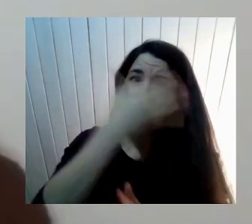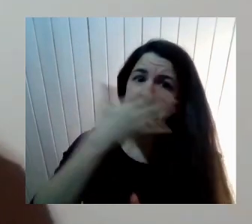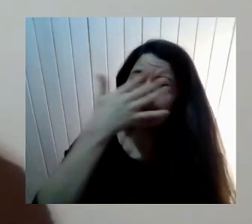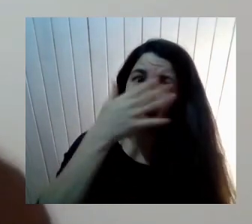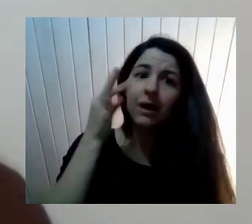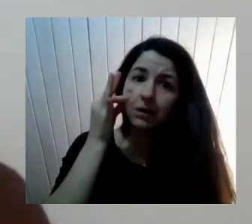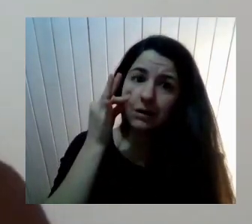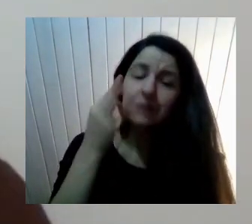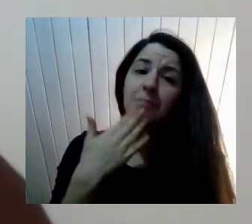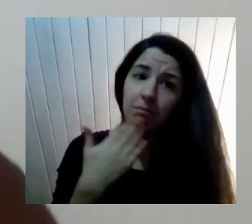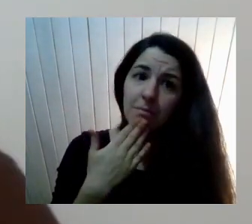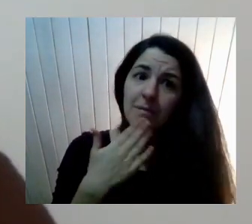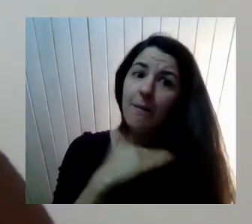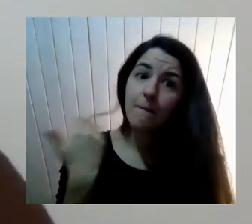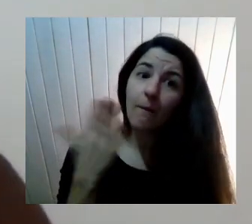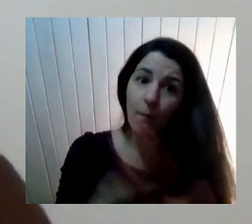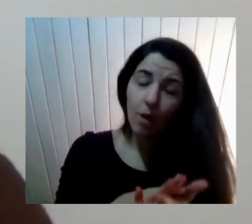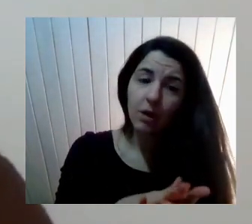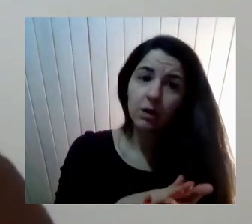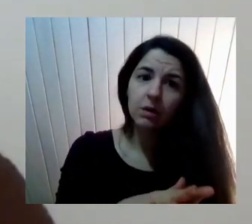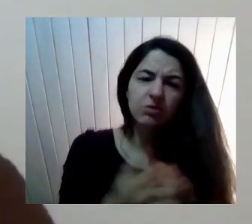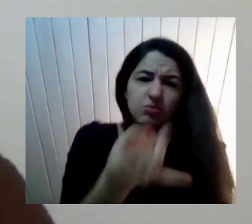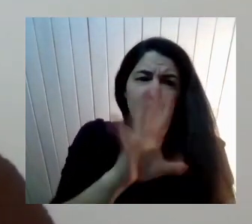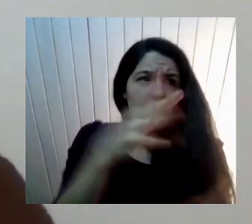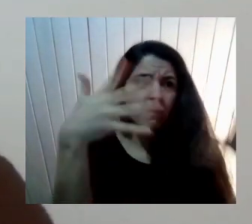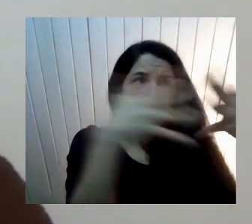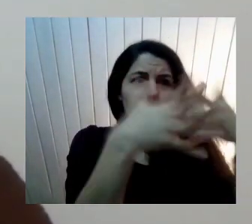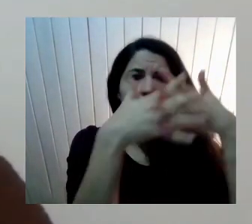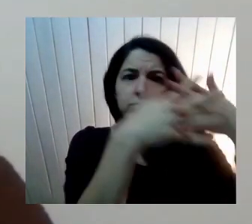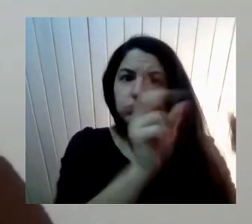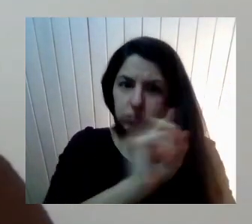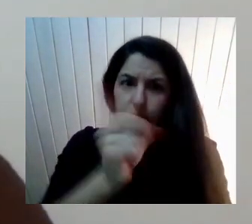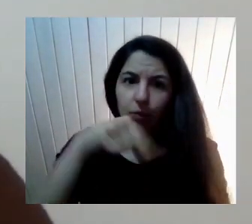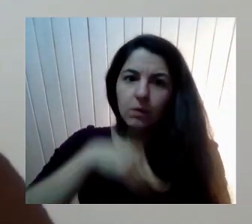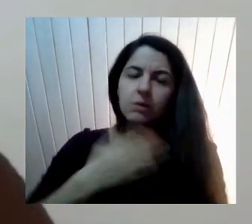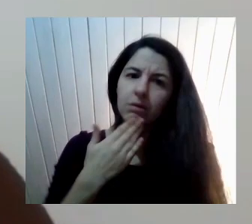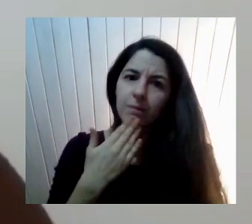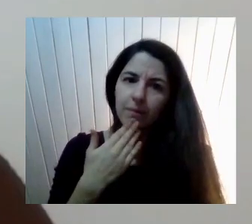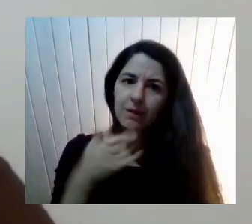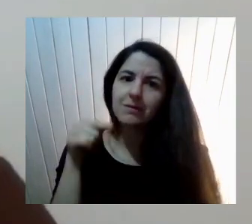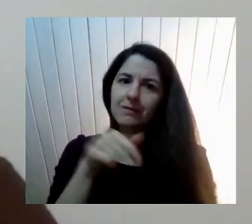Vida A Producto Del Racismo Entonces Me Parece Que Esa Una Deuda También Importante